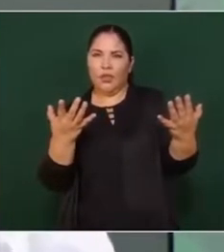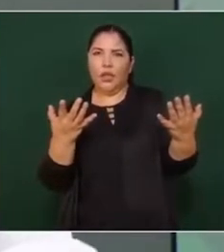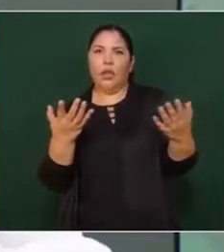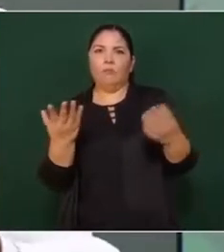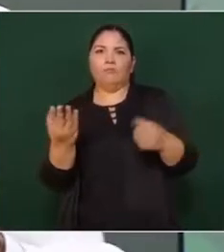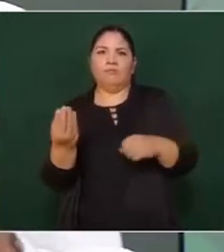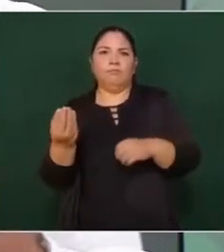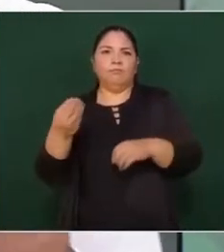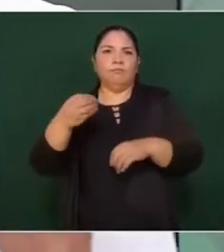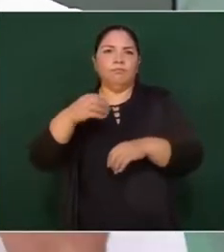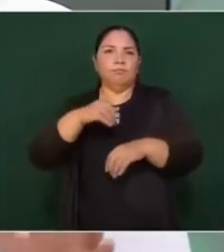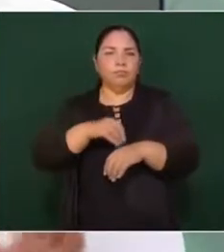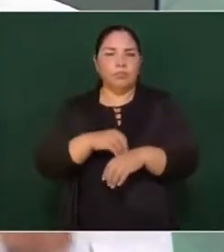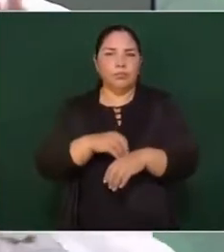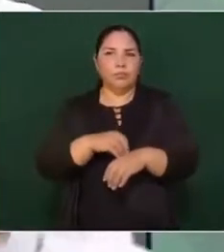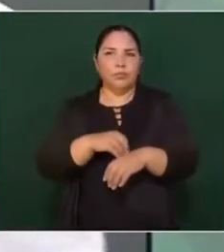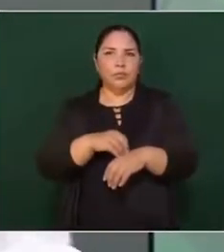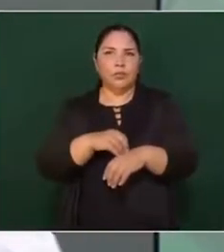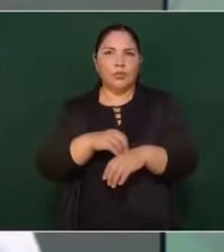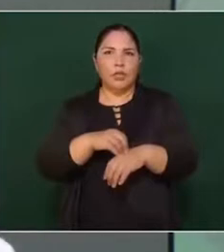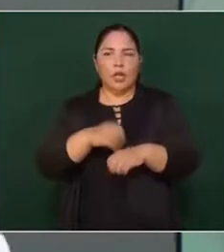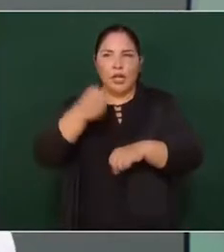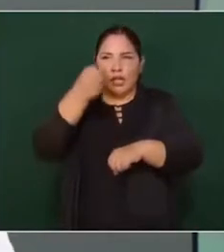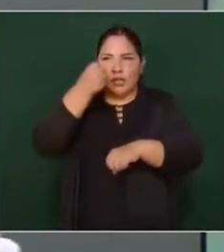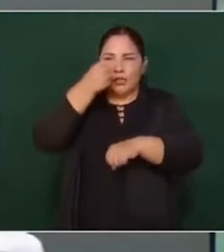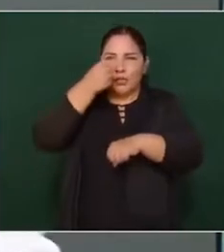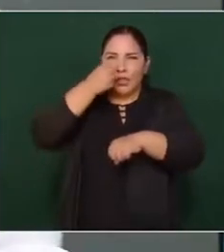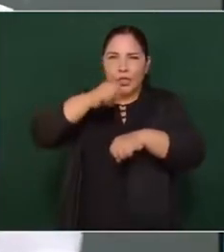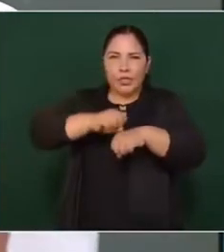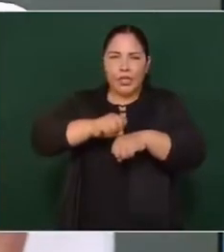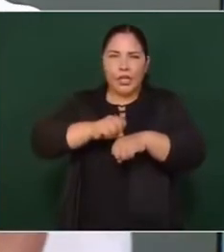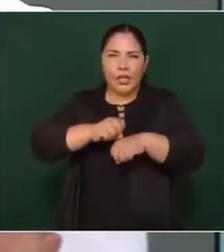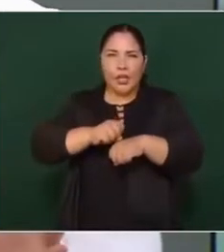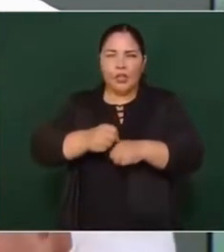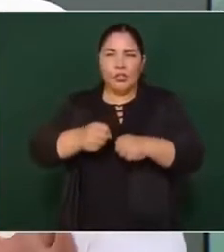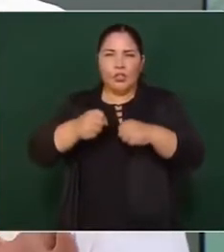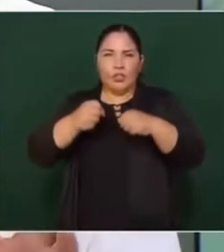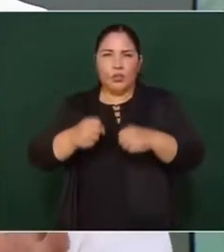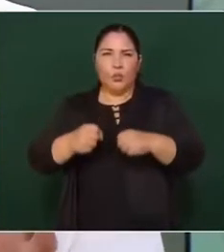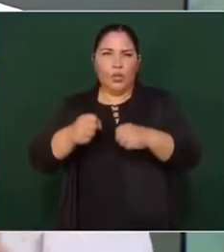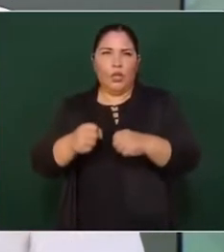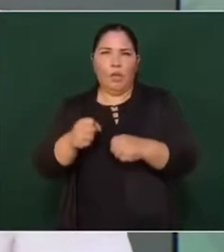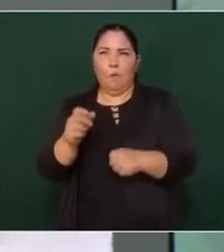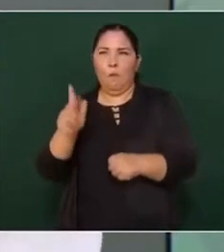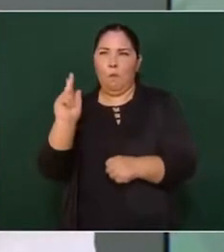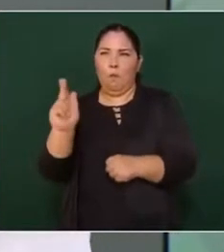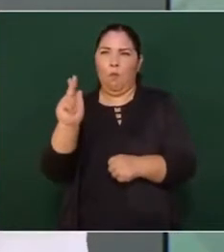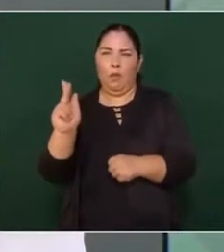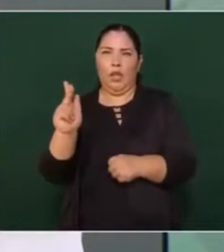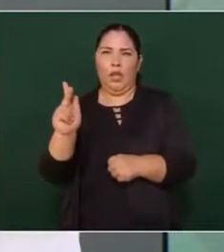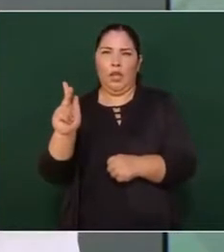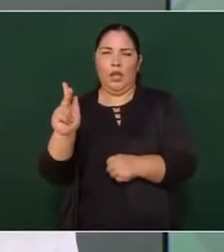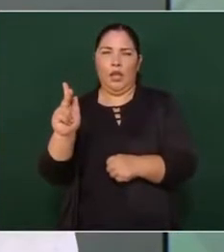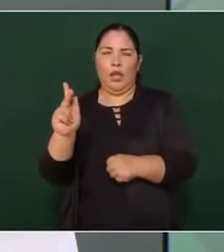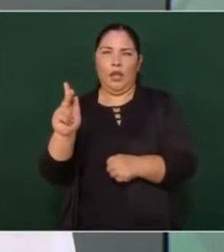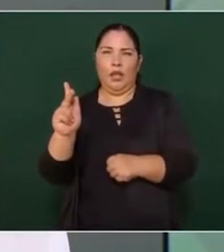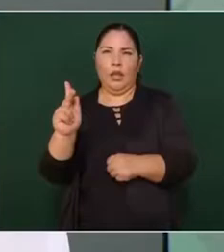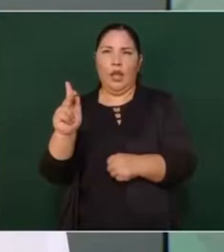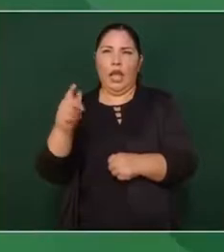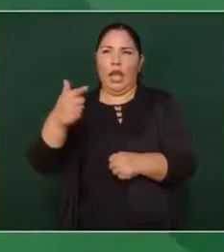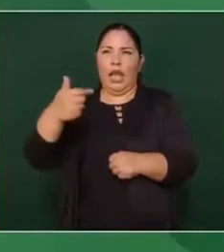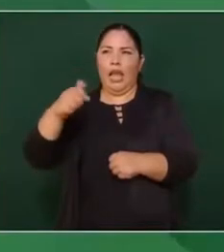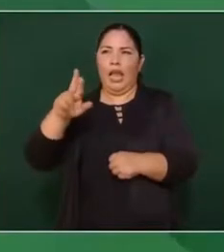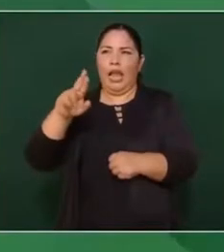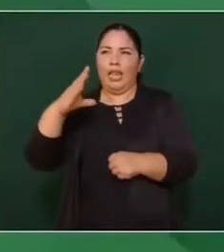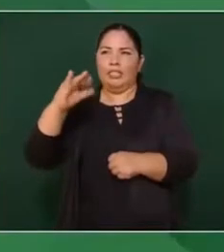coloca como secretario de Seguridad Pública a García